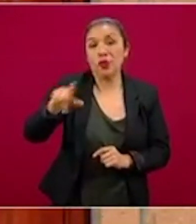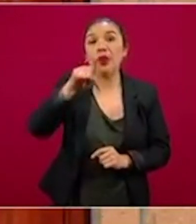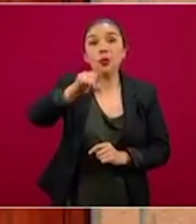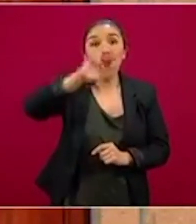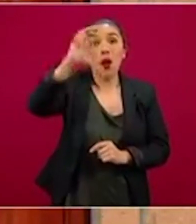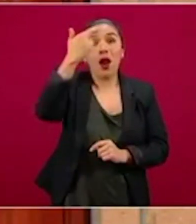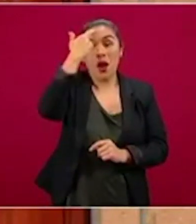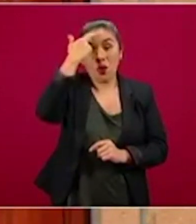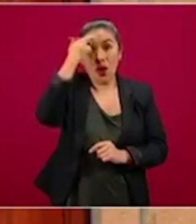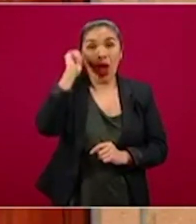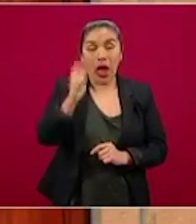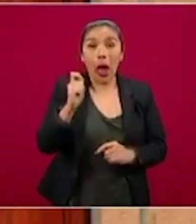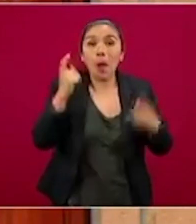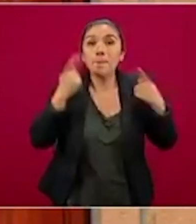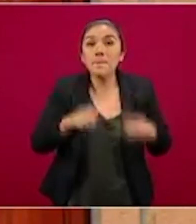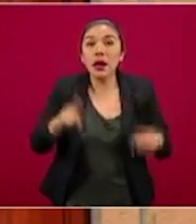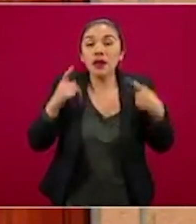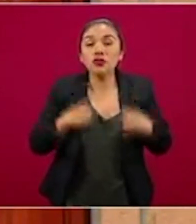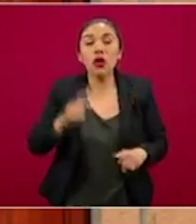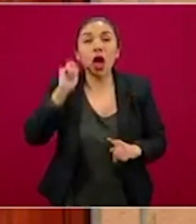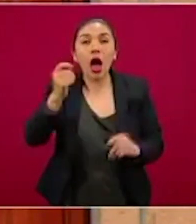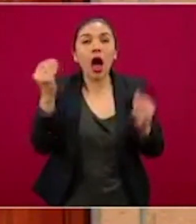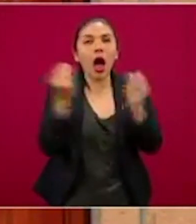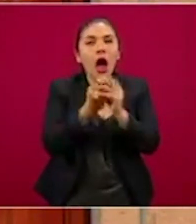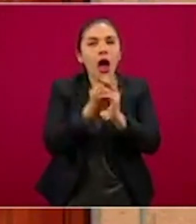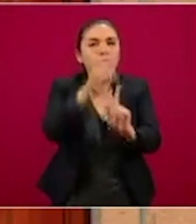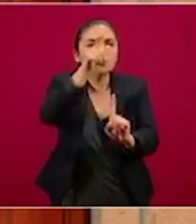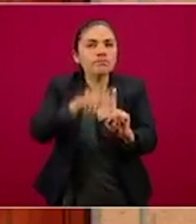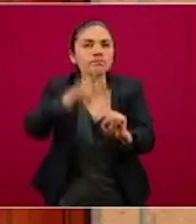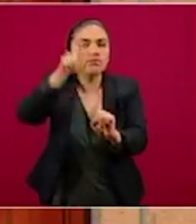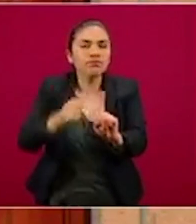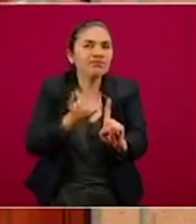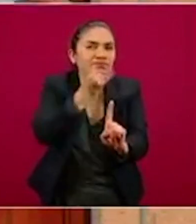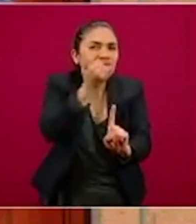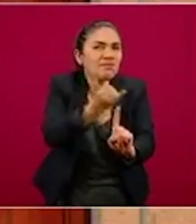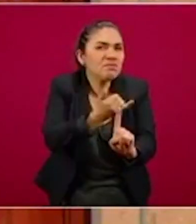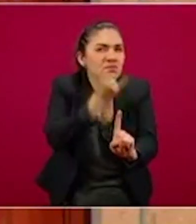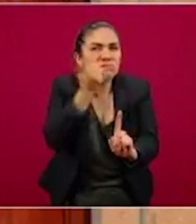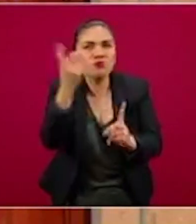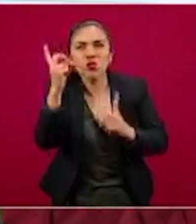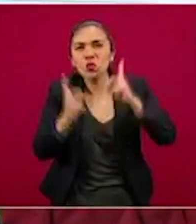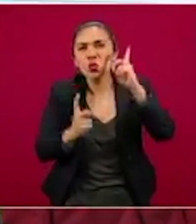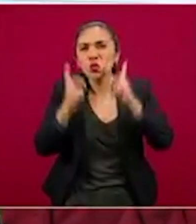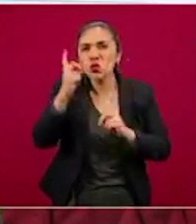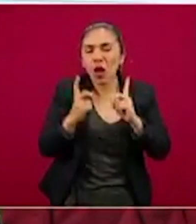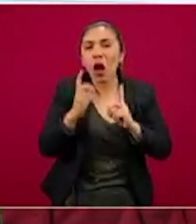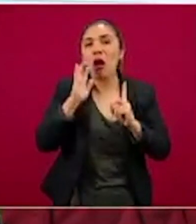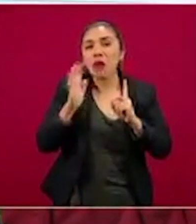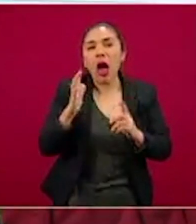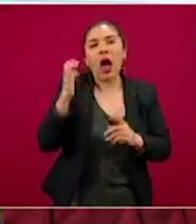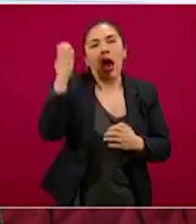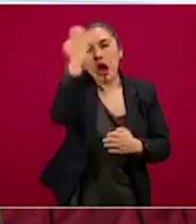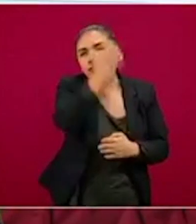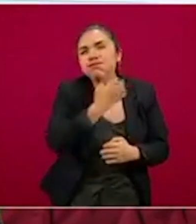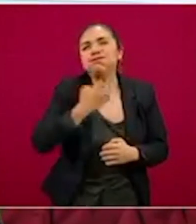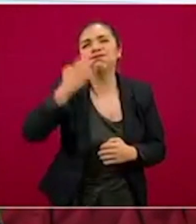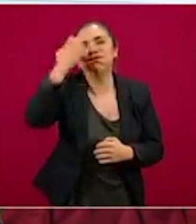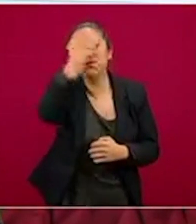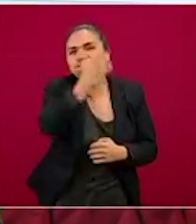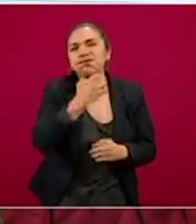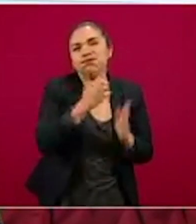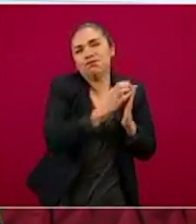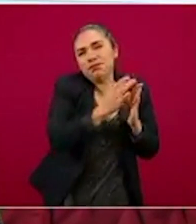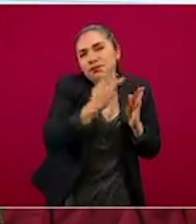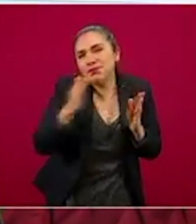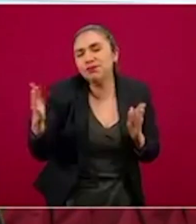Recordando que las personas que han sido clasificadas como casos sospechosos y por lo tanto han transcurrido por todo este proceso de